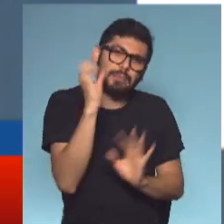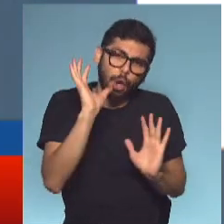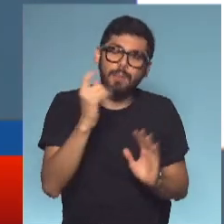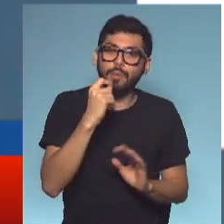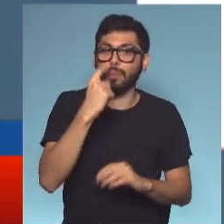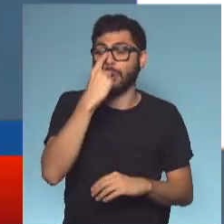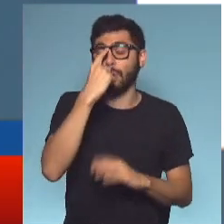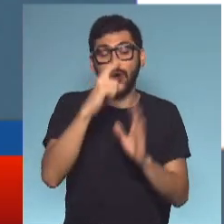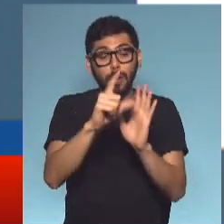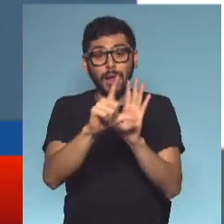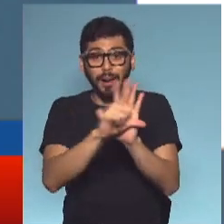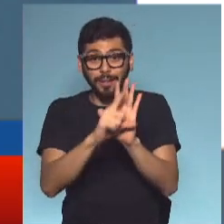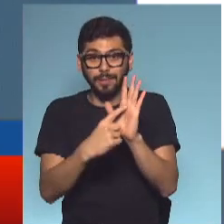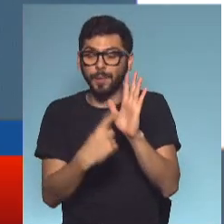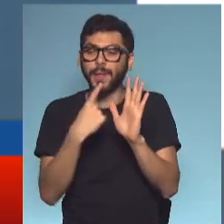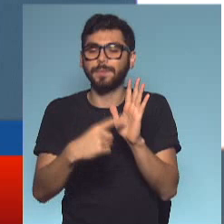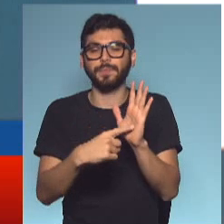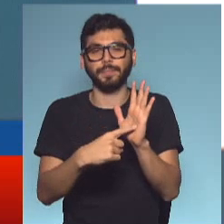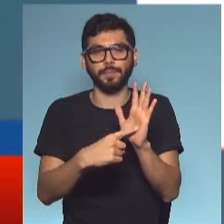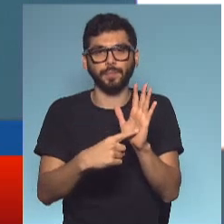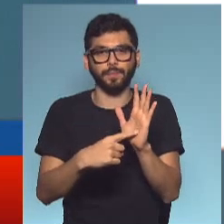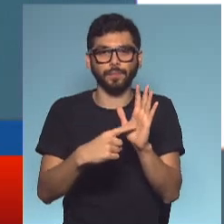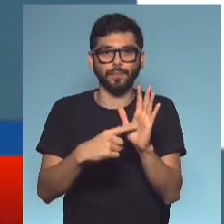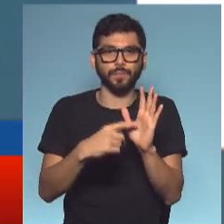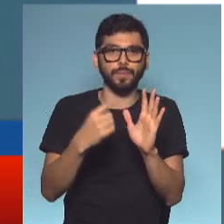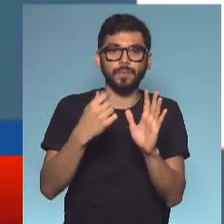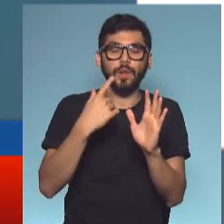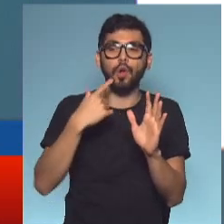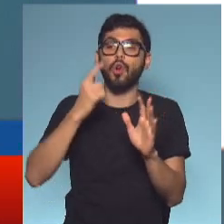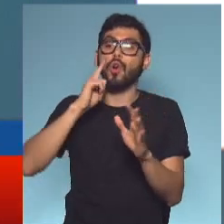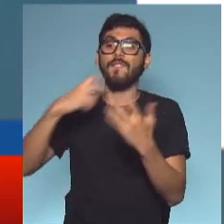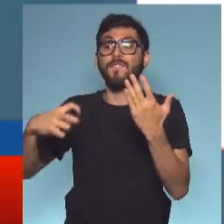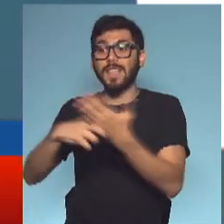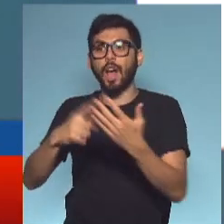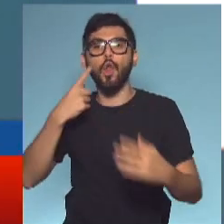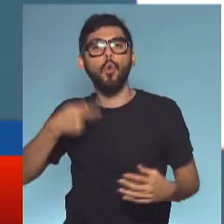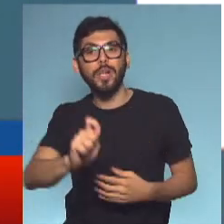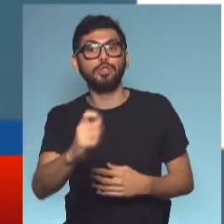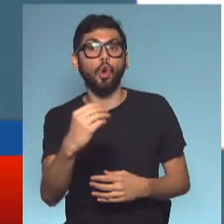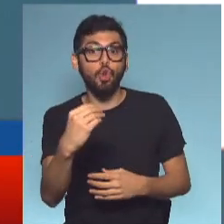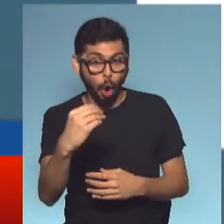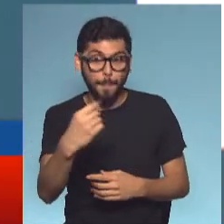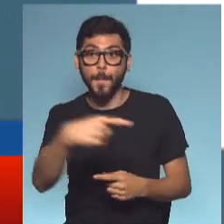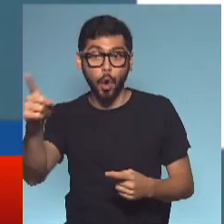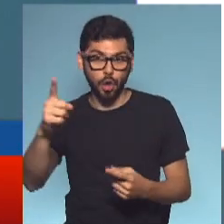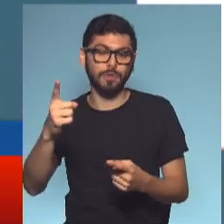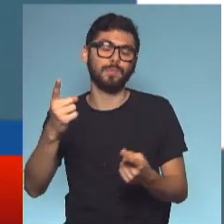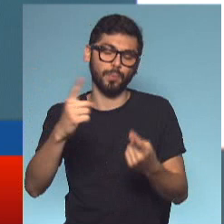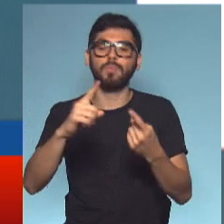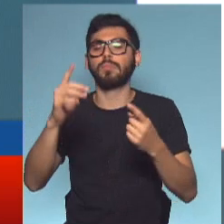como por ejemplo modificar la conformación del jury de enjuiciamiento de fiscales, en caso de que un fiscal tenga que ir a juicio, o las